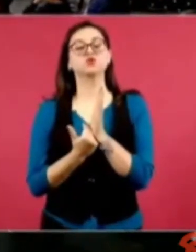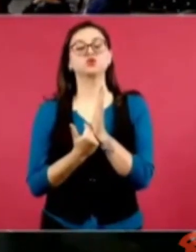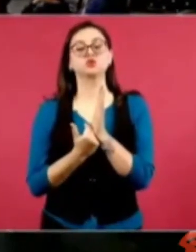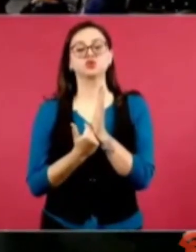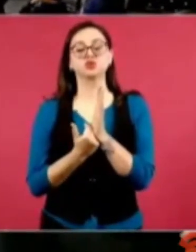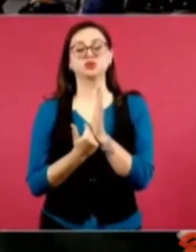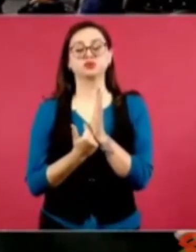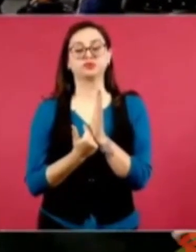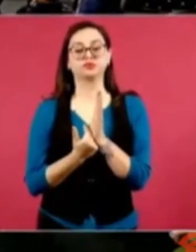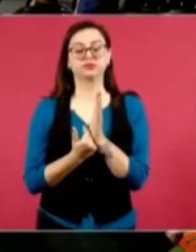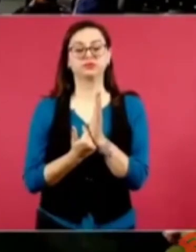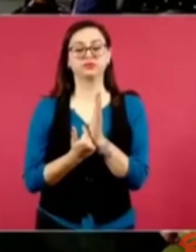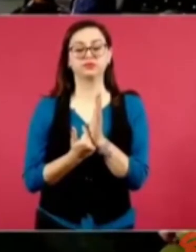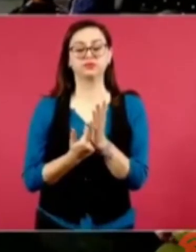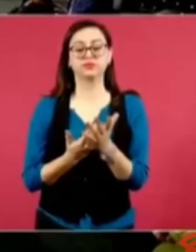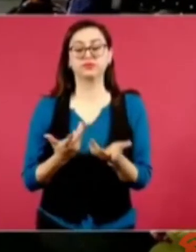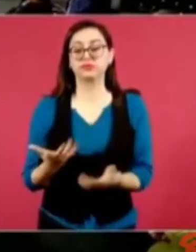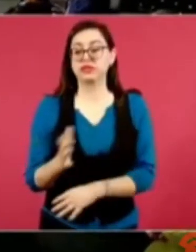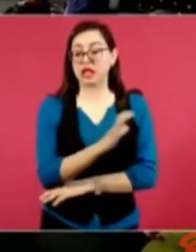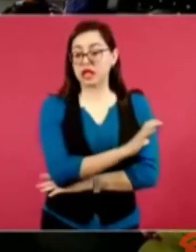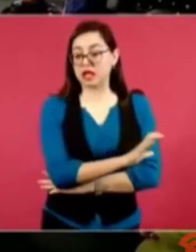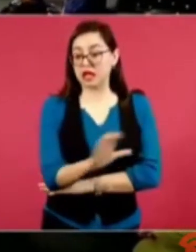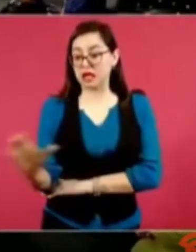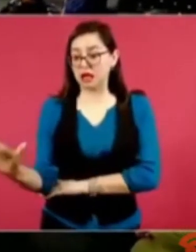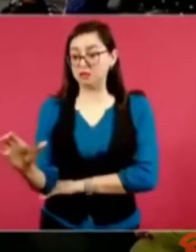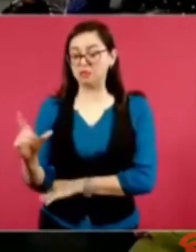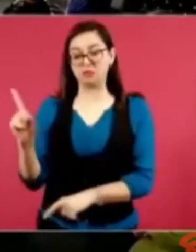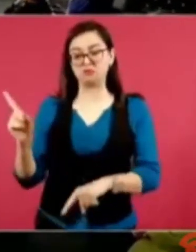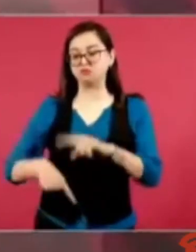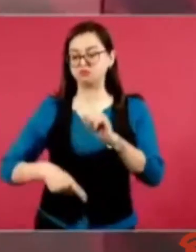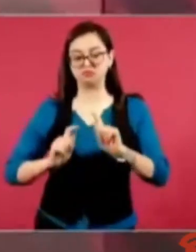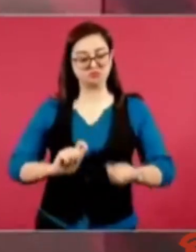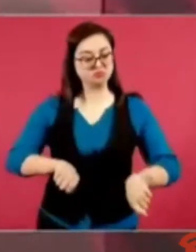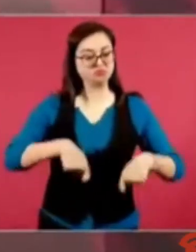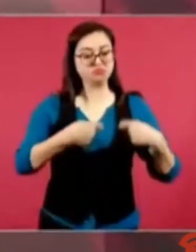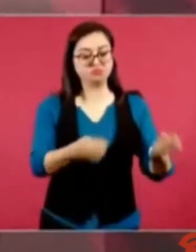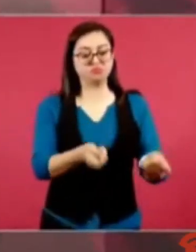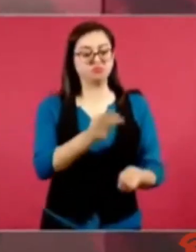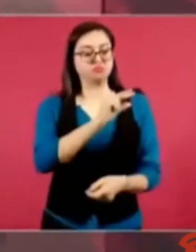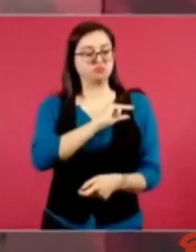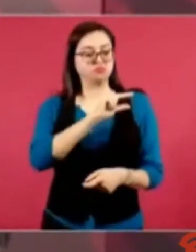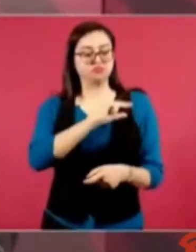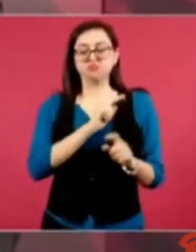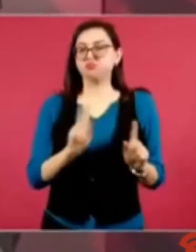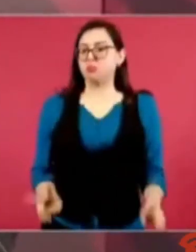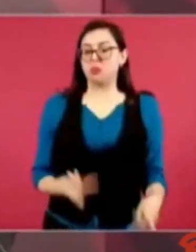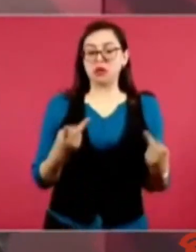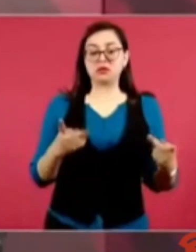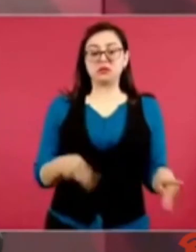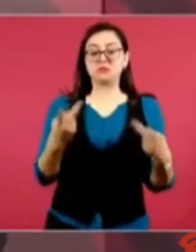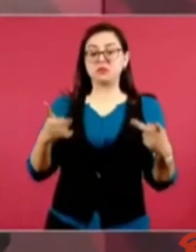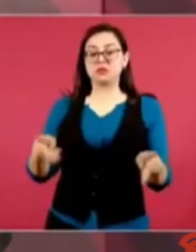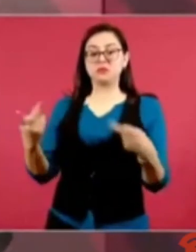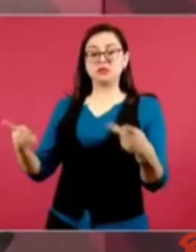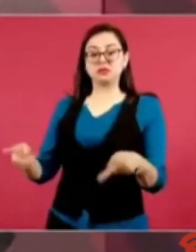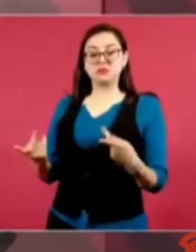privatizó el ejido, se pusieron las tierras ejidales al mercado. Ahora